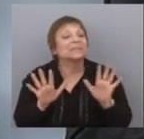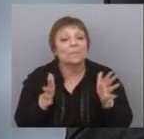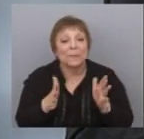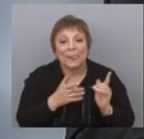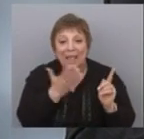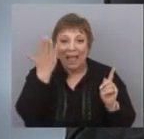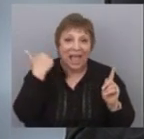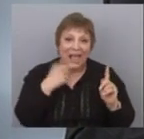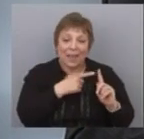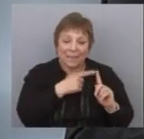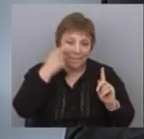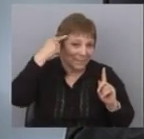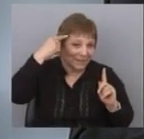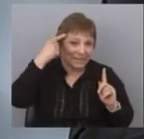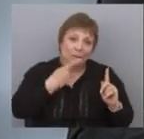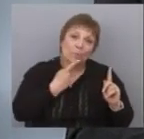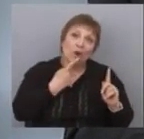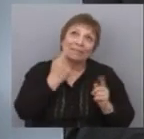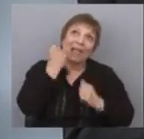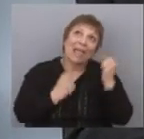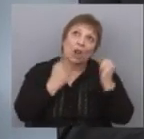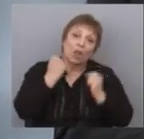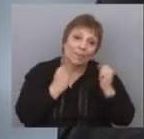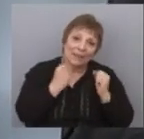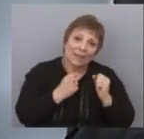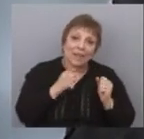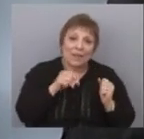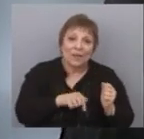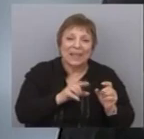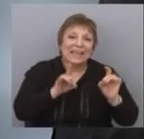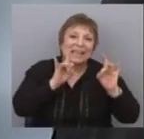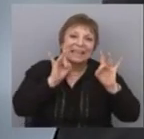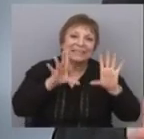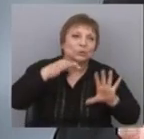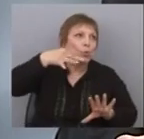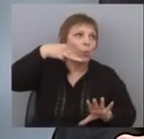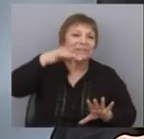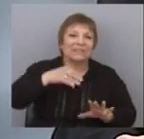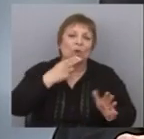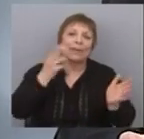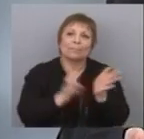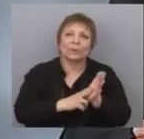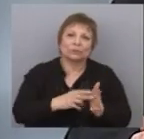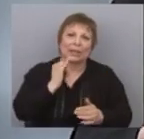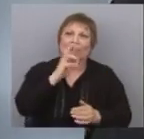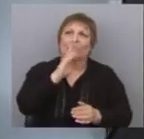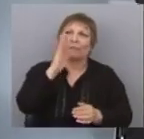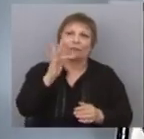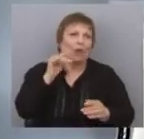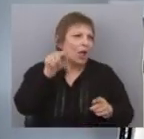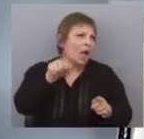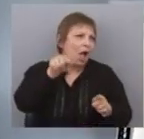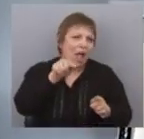pensar en la política económica, básicamente como exclusivamente lo fiscal, y estar mirando